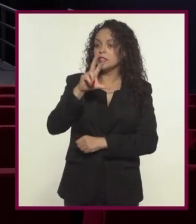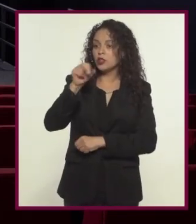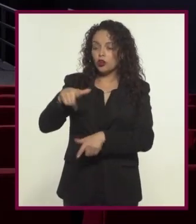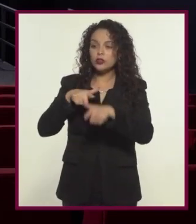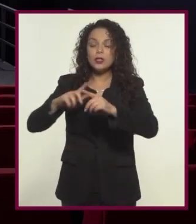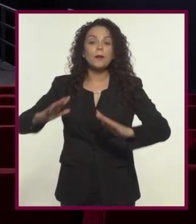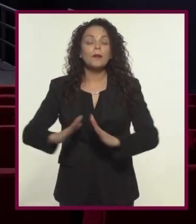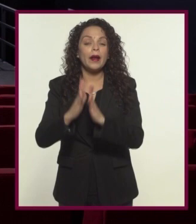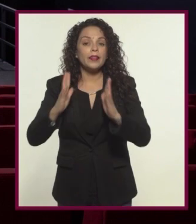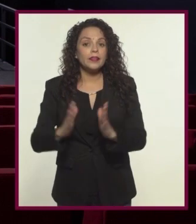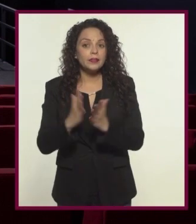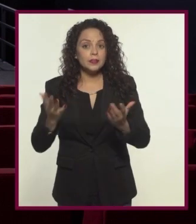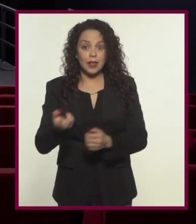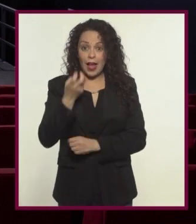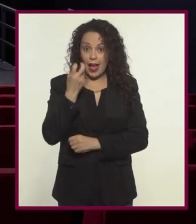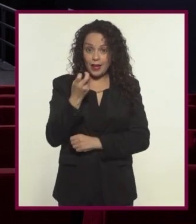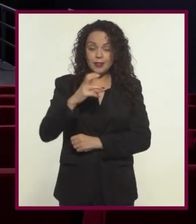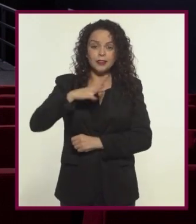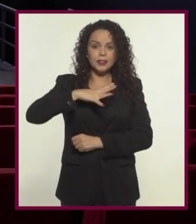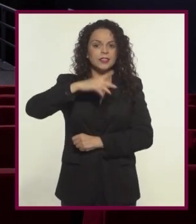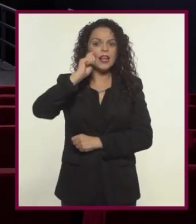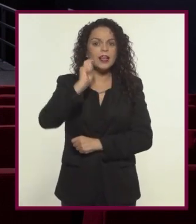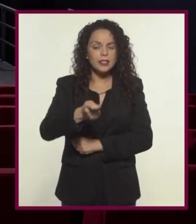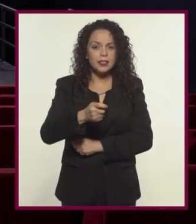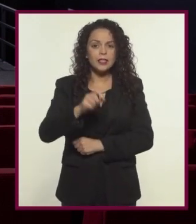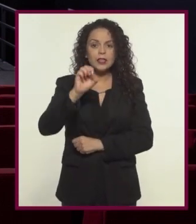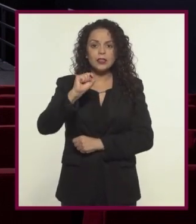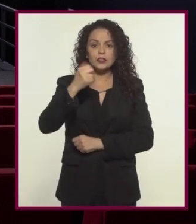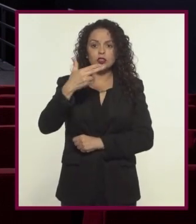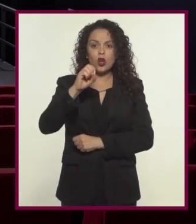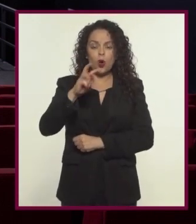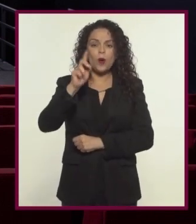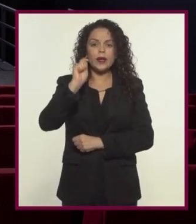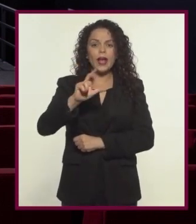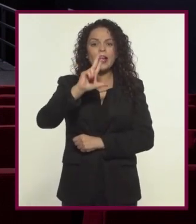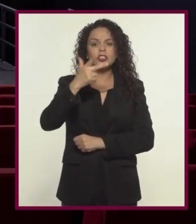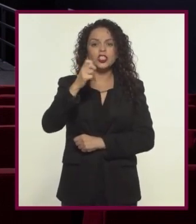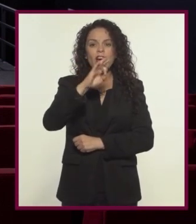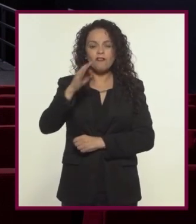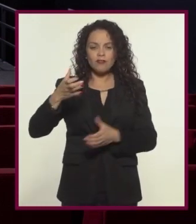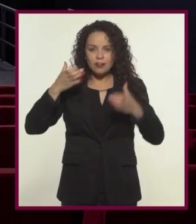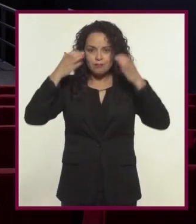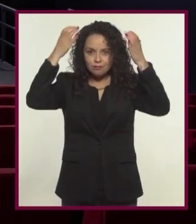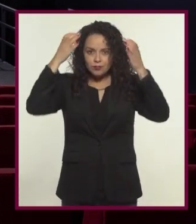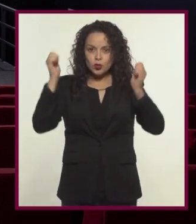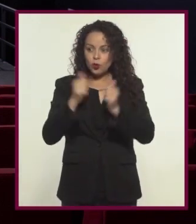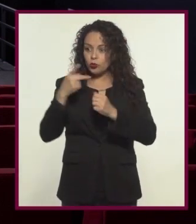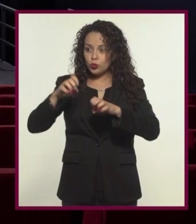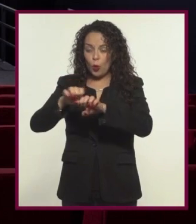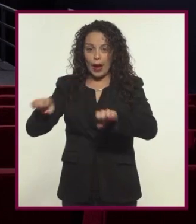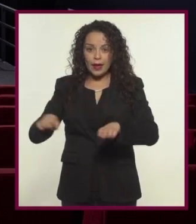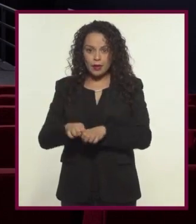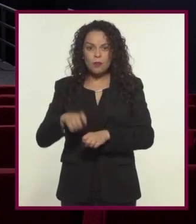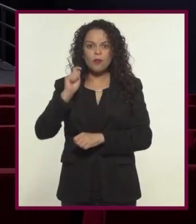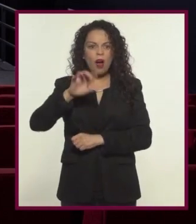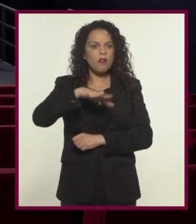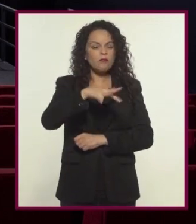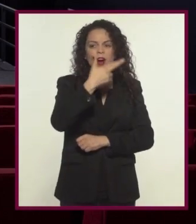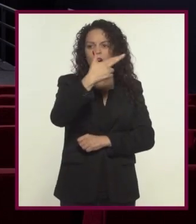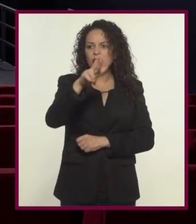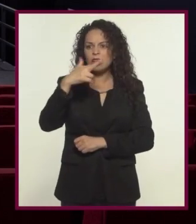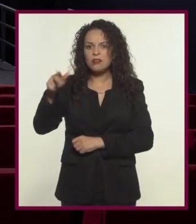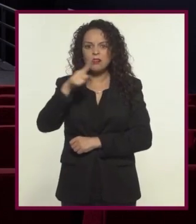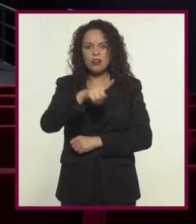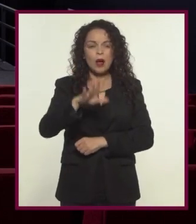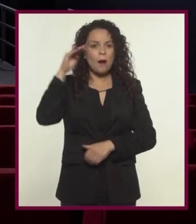decide hasta dónde llega su participación En esta línea se encontraría también el show del chef Gordon Ramsay quien sale junto con su